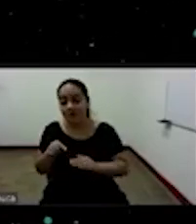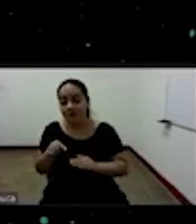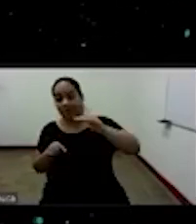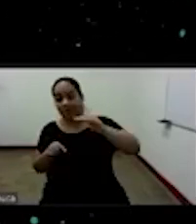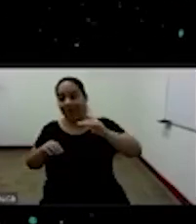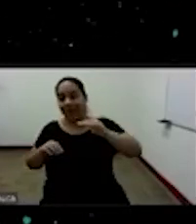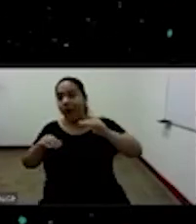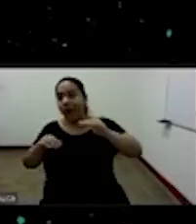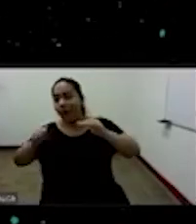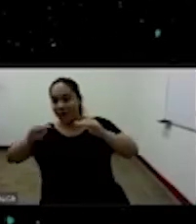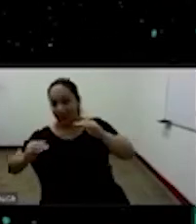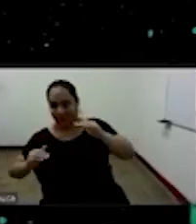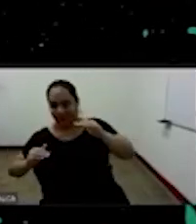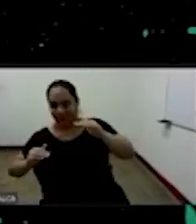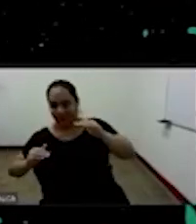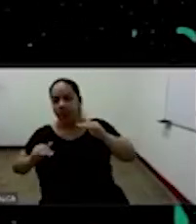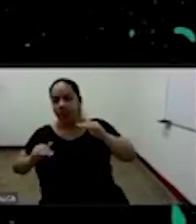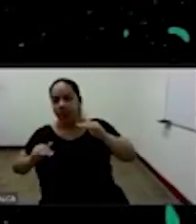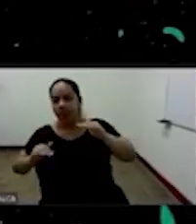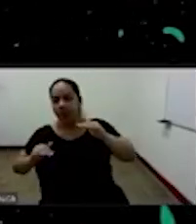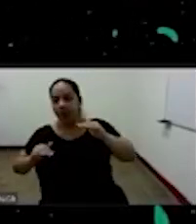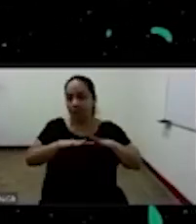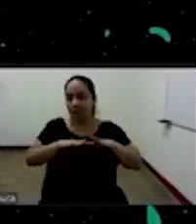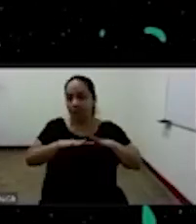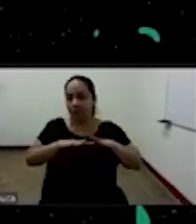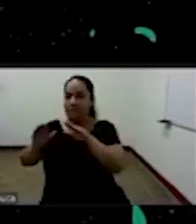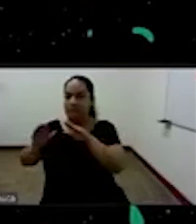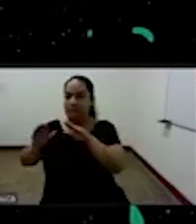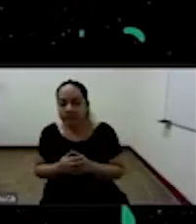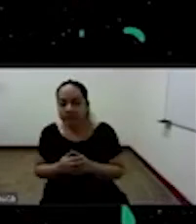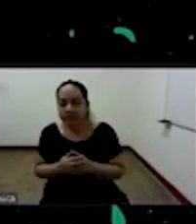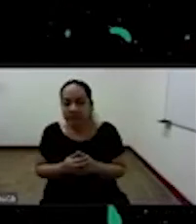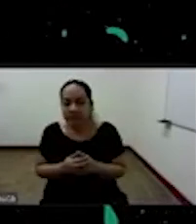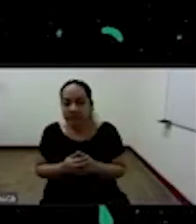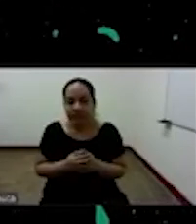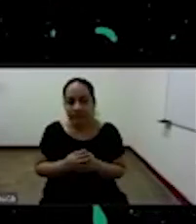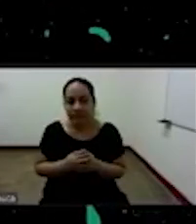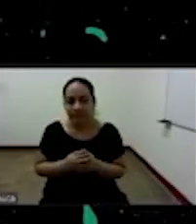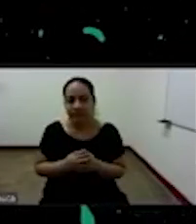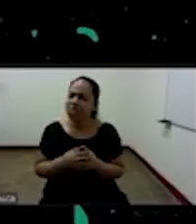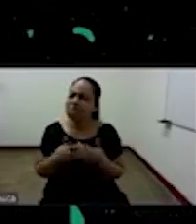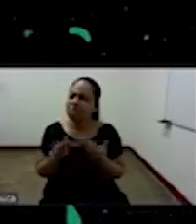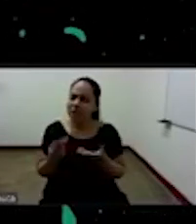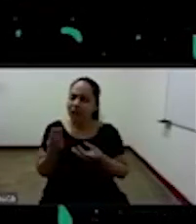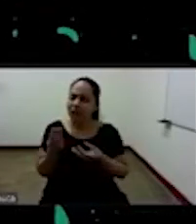eh y lo que se hace es que